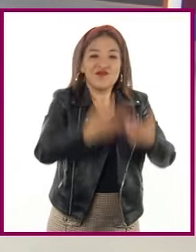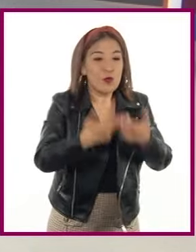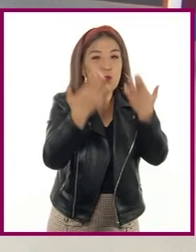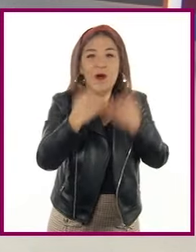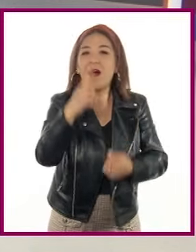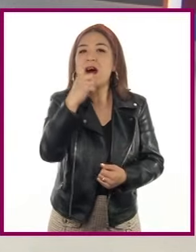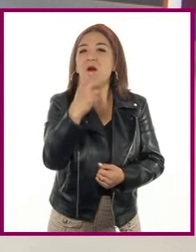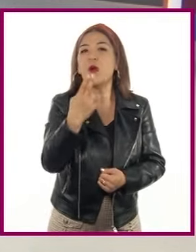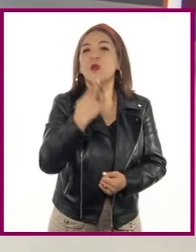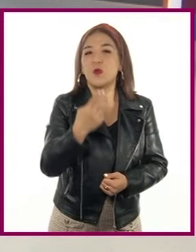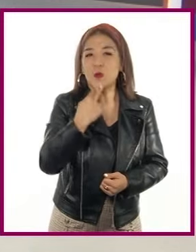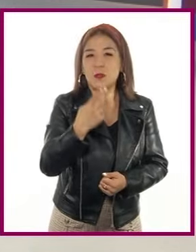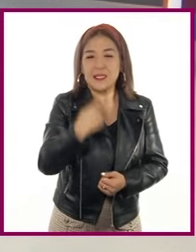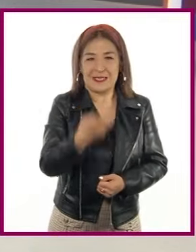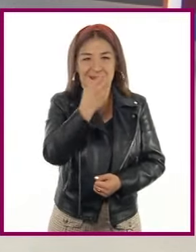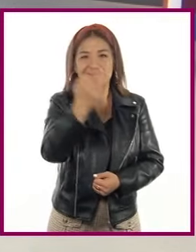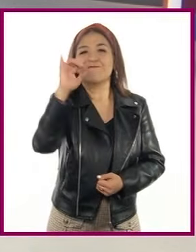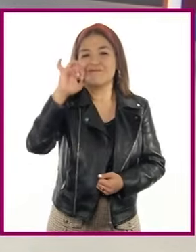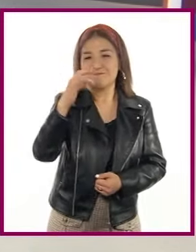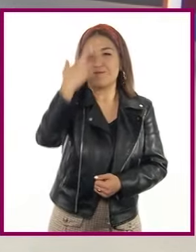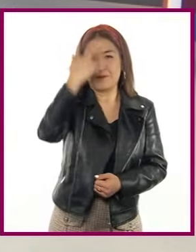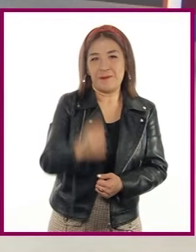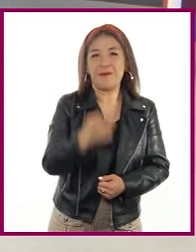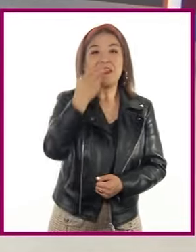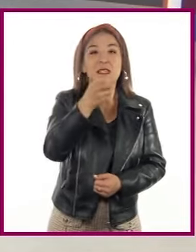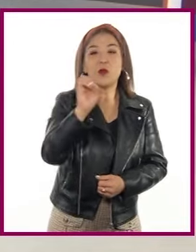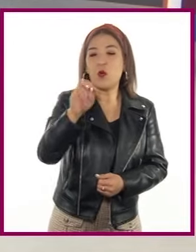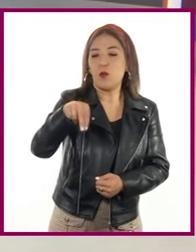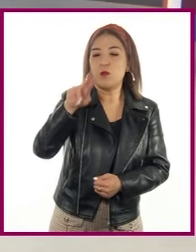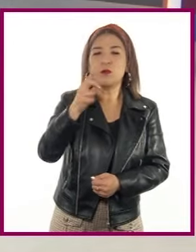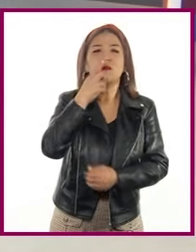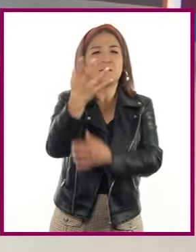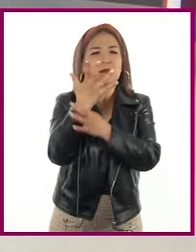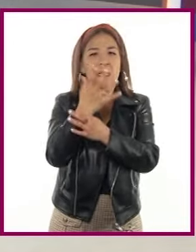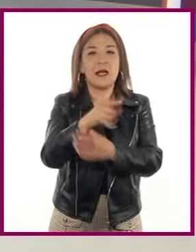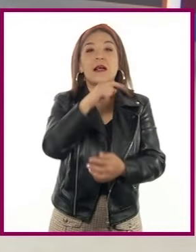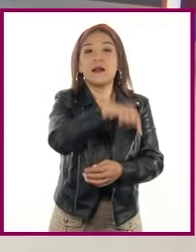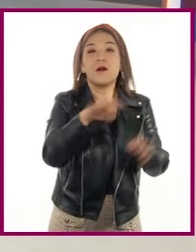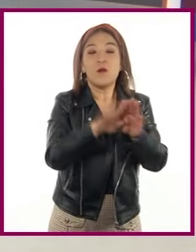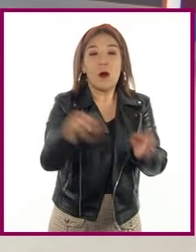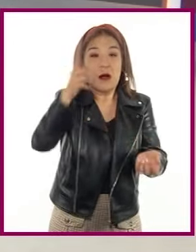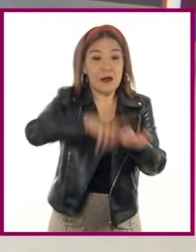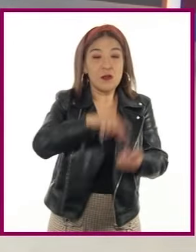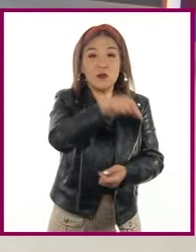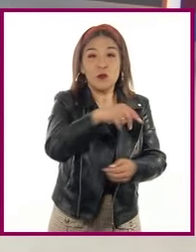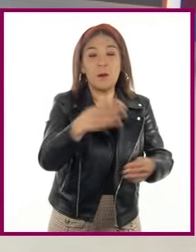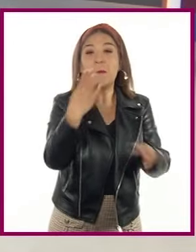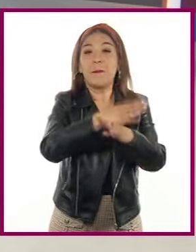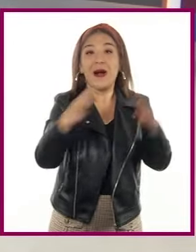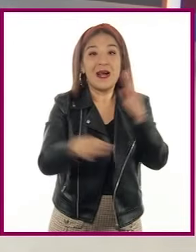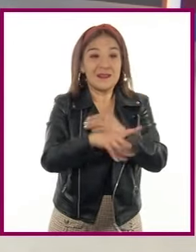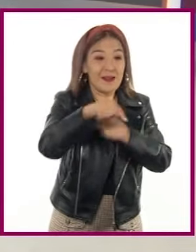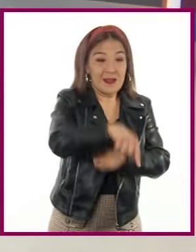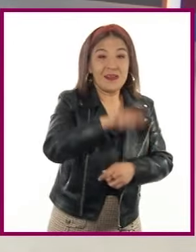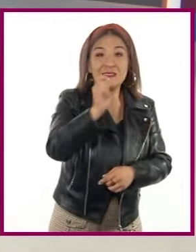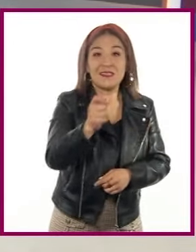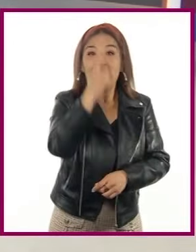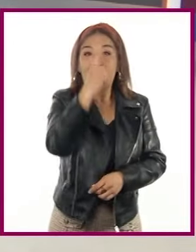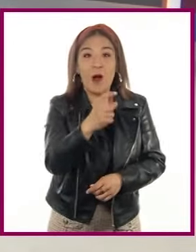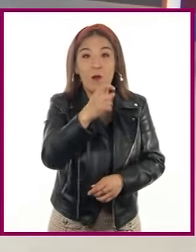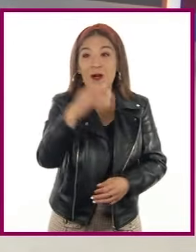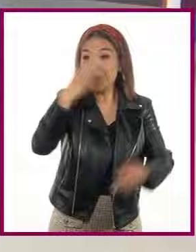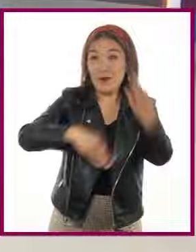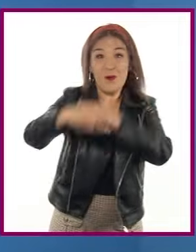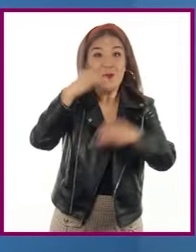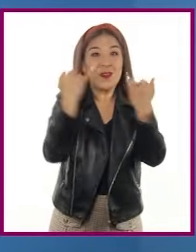es. De acuerdo con la ONU, en la actualidad, la disponibilidad de los recursos hídricos es desigual con respecto a la